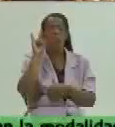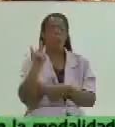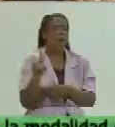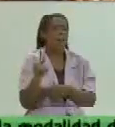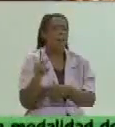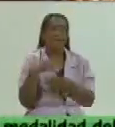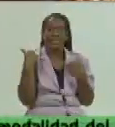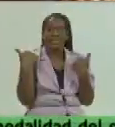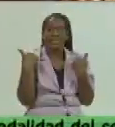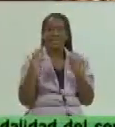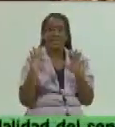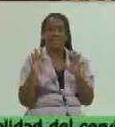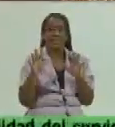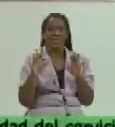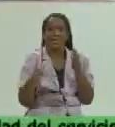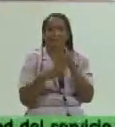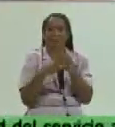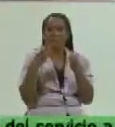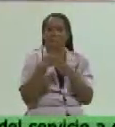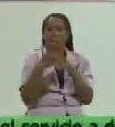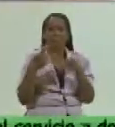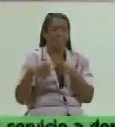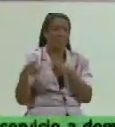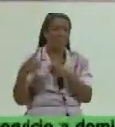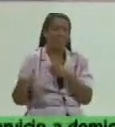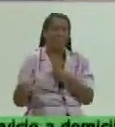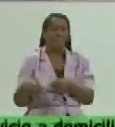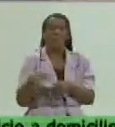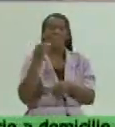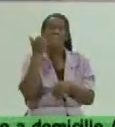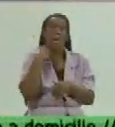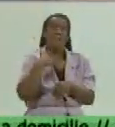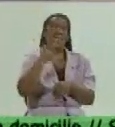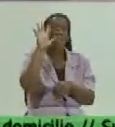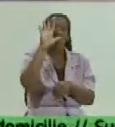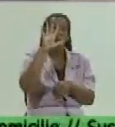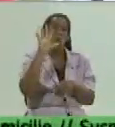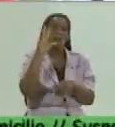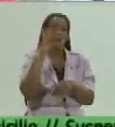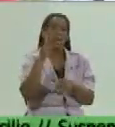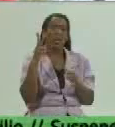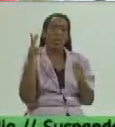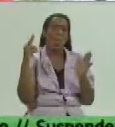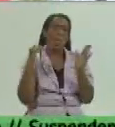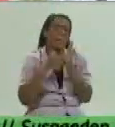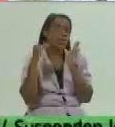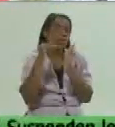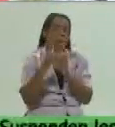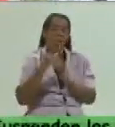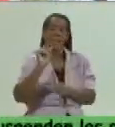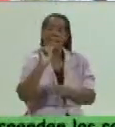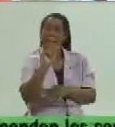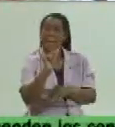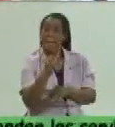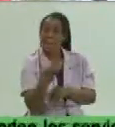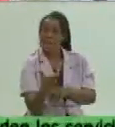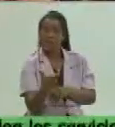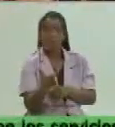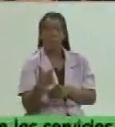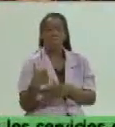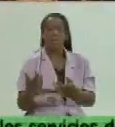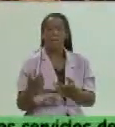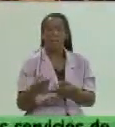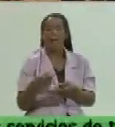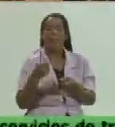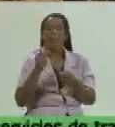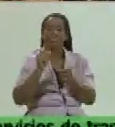de obra con un monto total de más de 52 mil de 52 millones de pesos relacionados a las nuevas